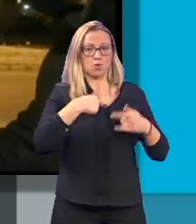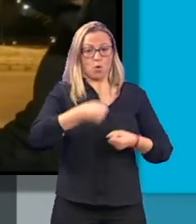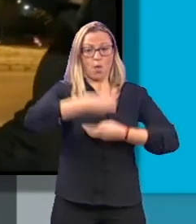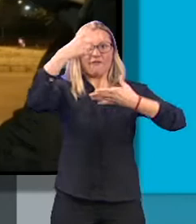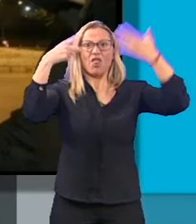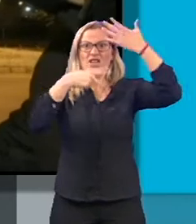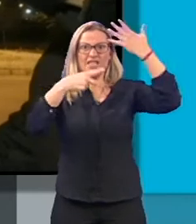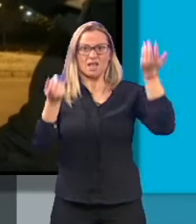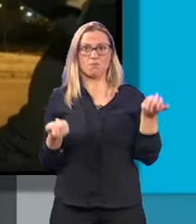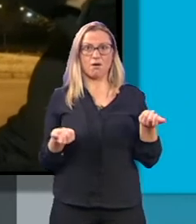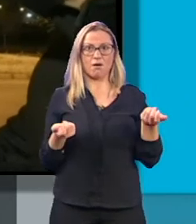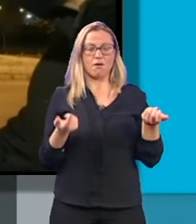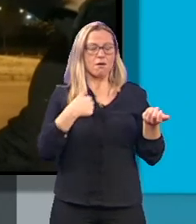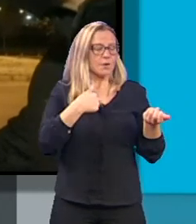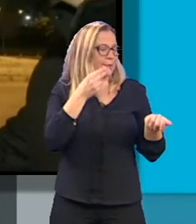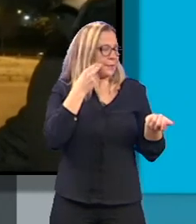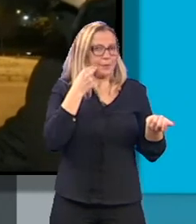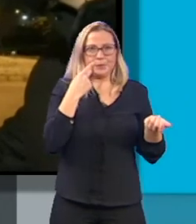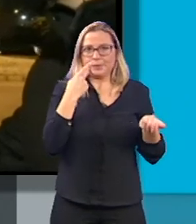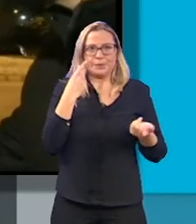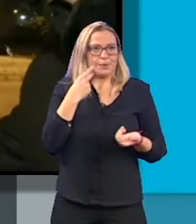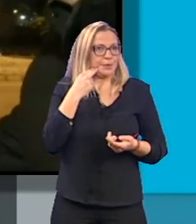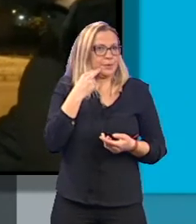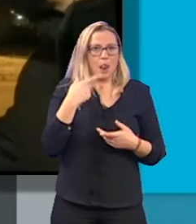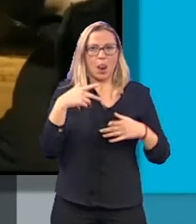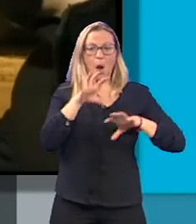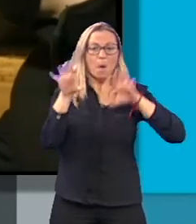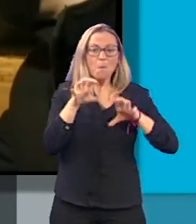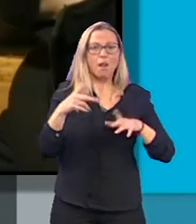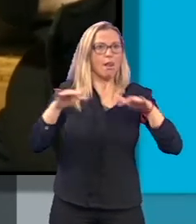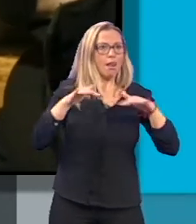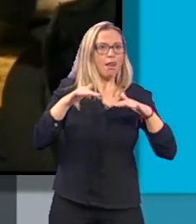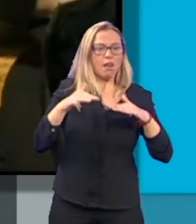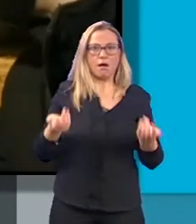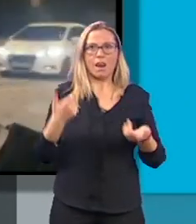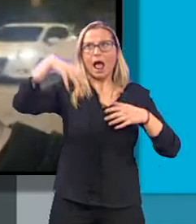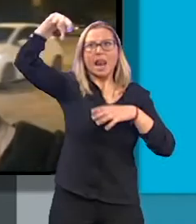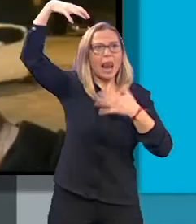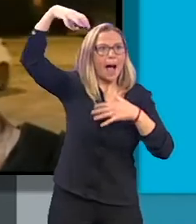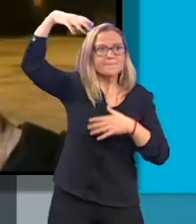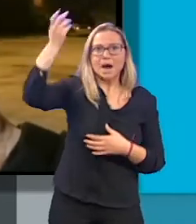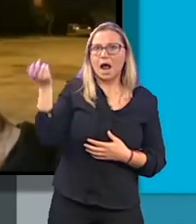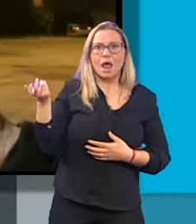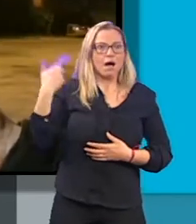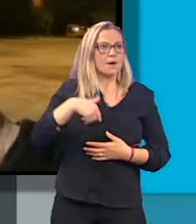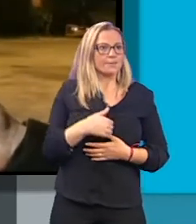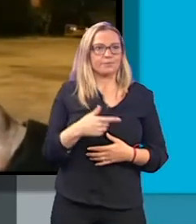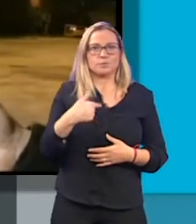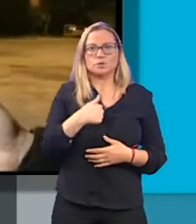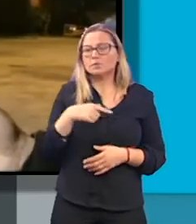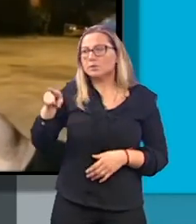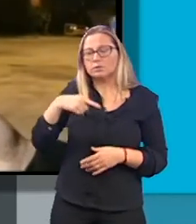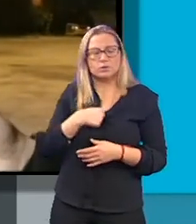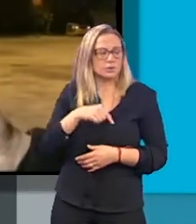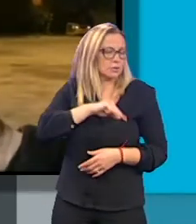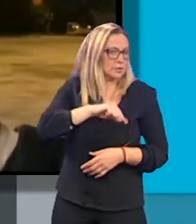vivo, vivimos en un 7, eso es para morirse, los muebles moviéndose las lámparas, todo. No te puedo dar una idea. Yo